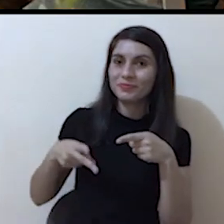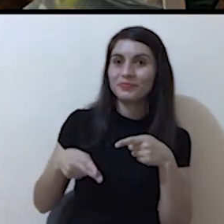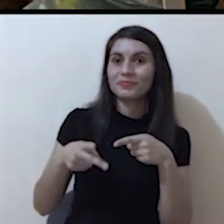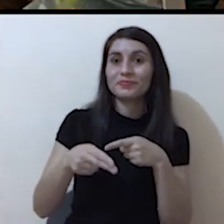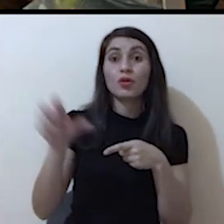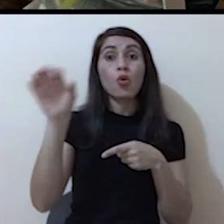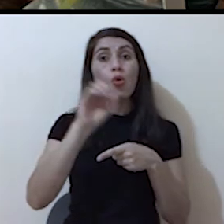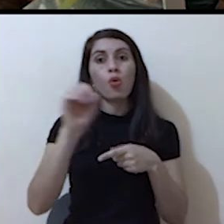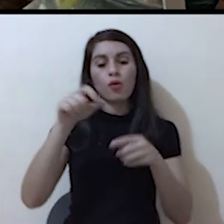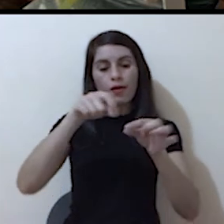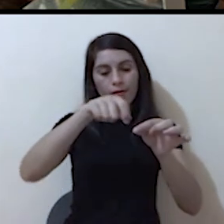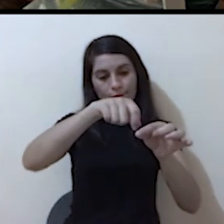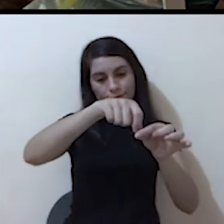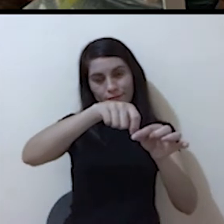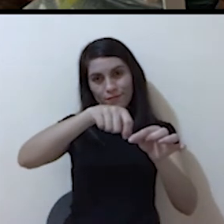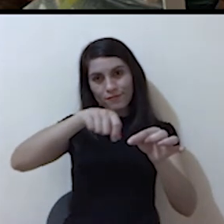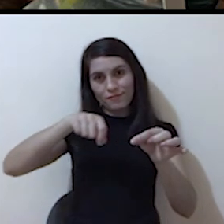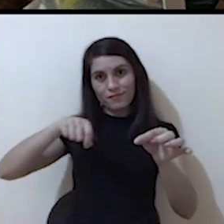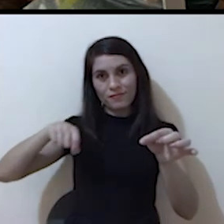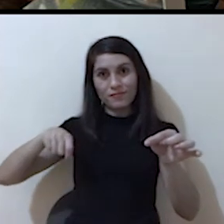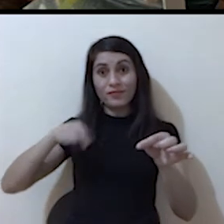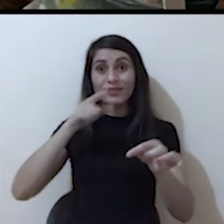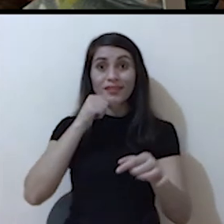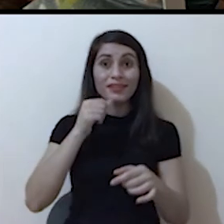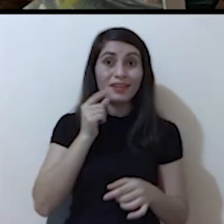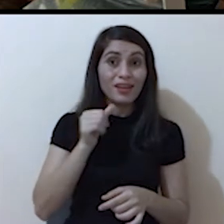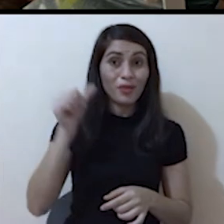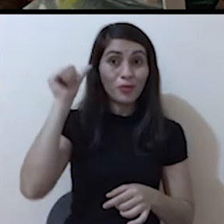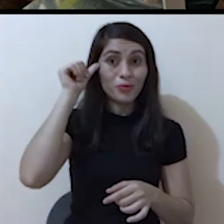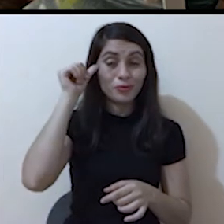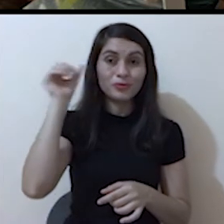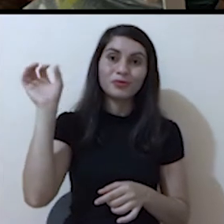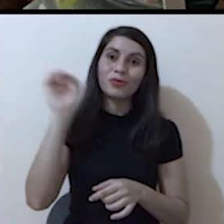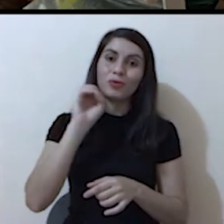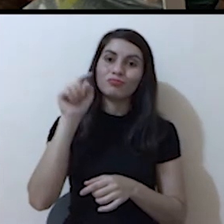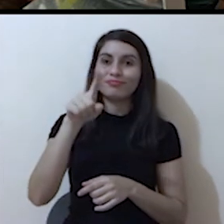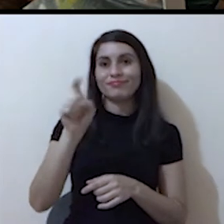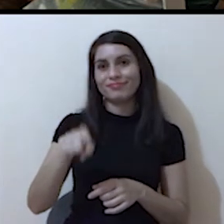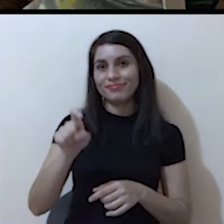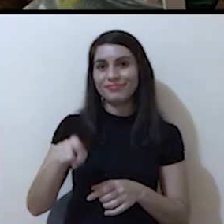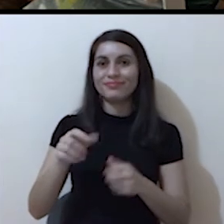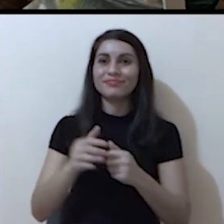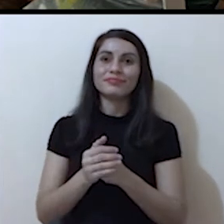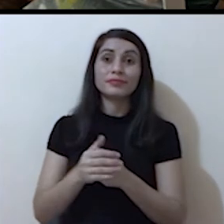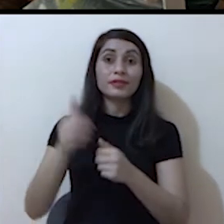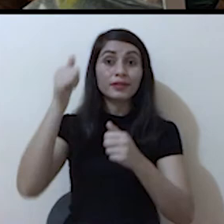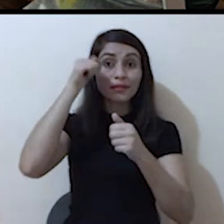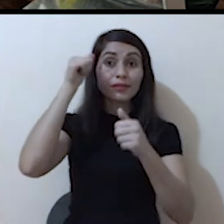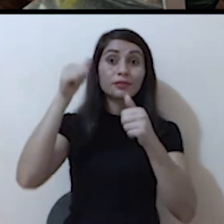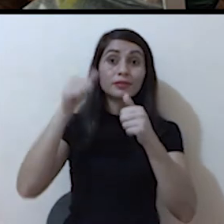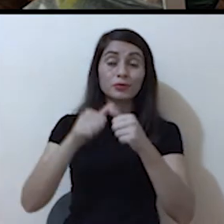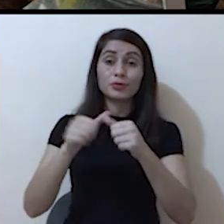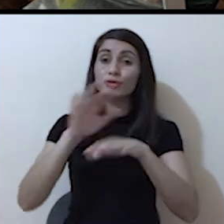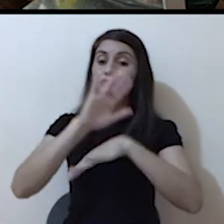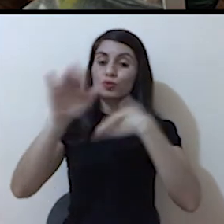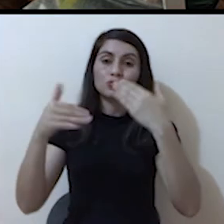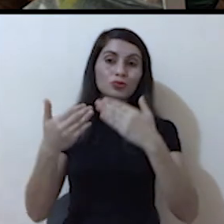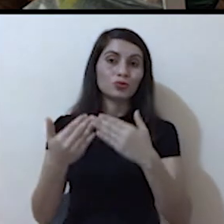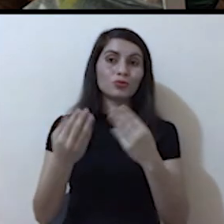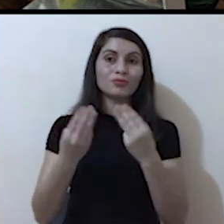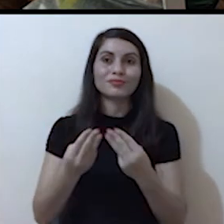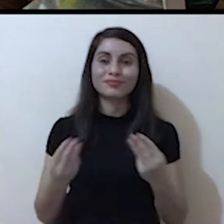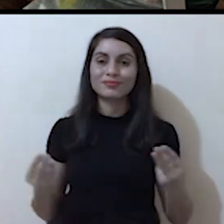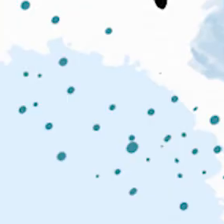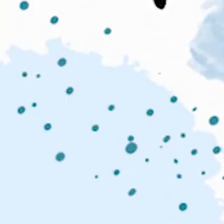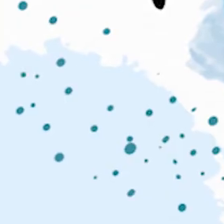lo cual deberá ser manipulado por un adulto en el momento que sea necesario. Recuerda tener listos todos tus